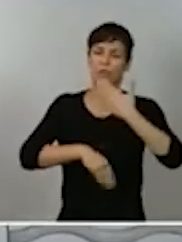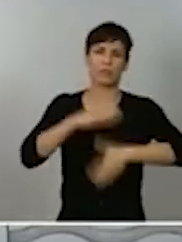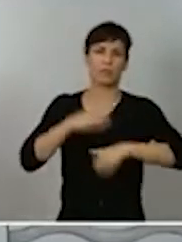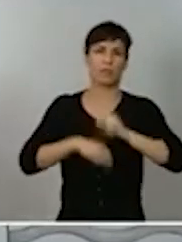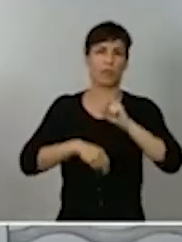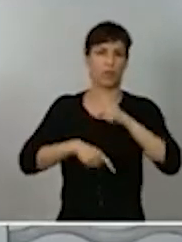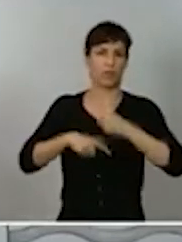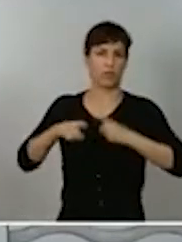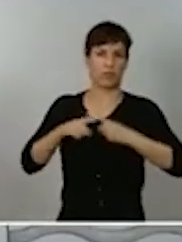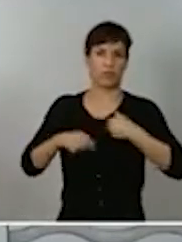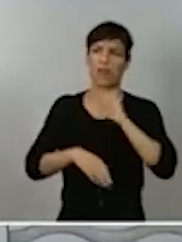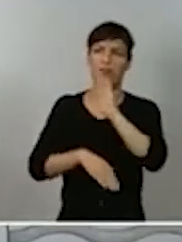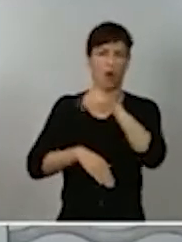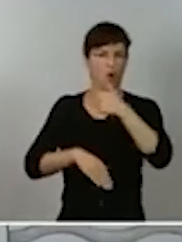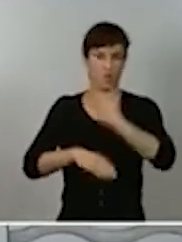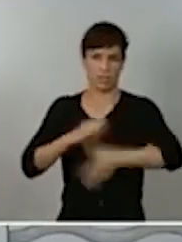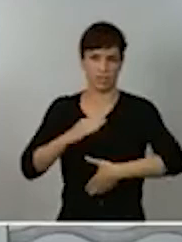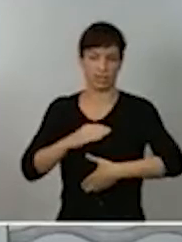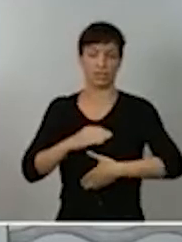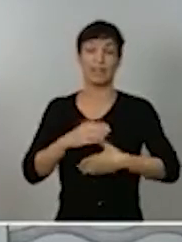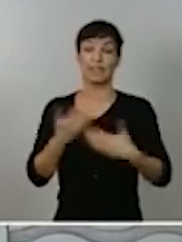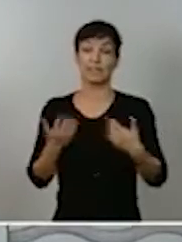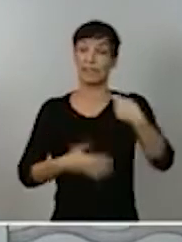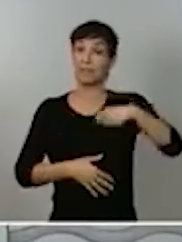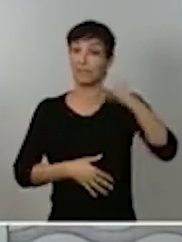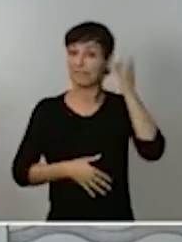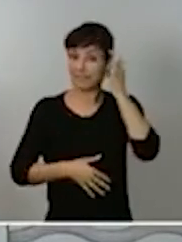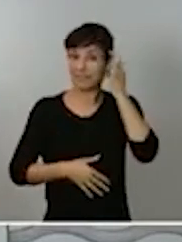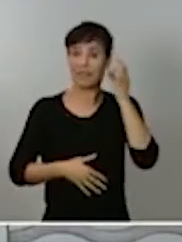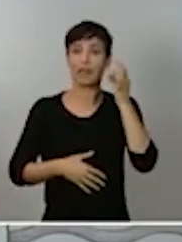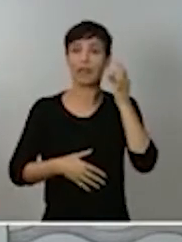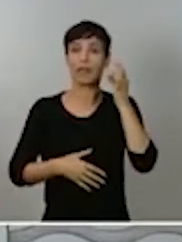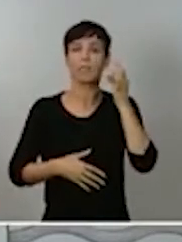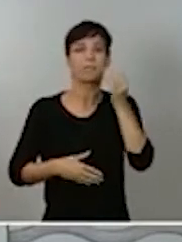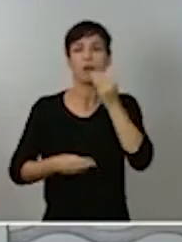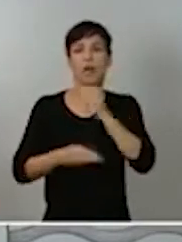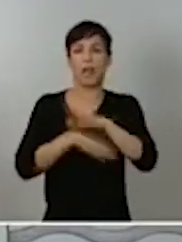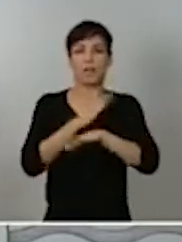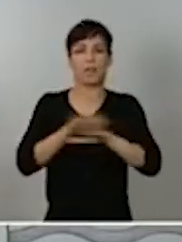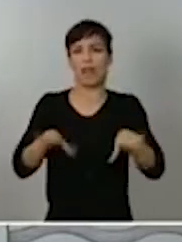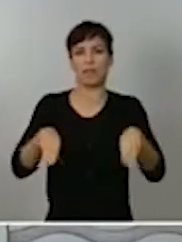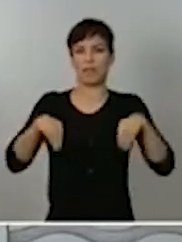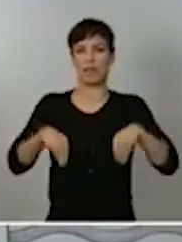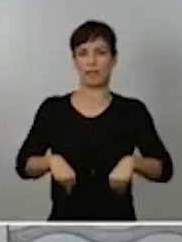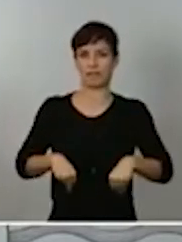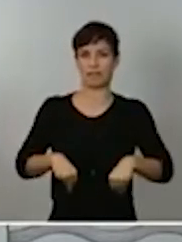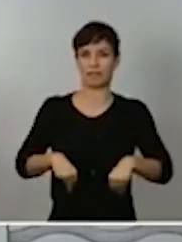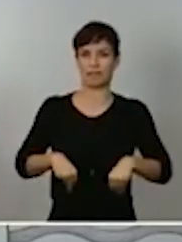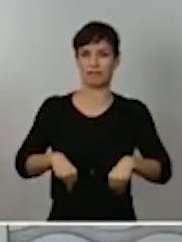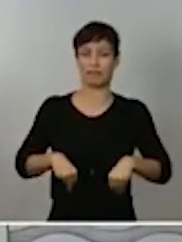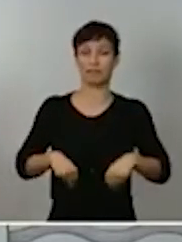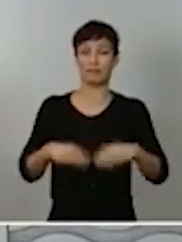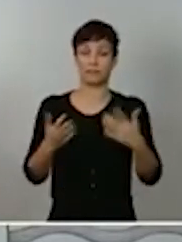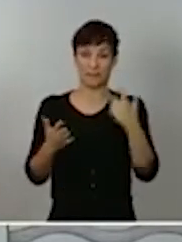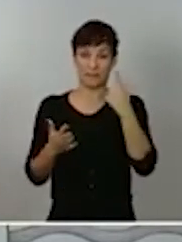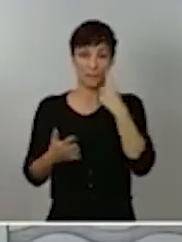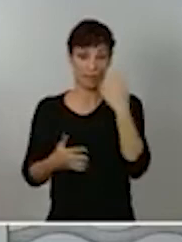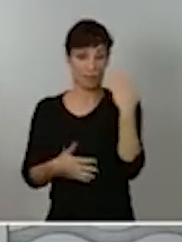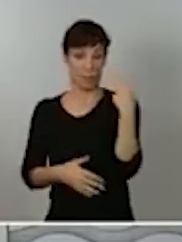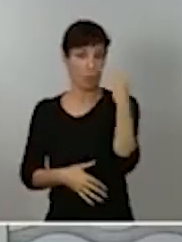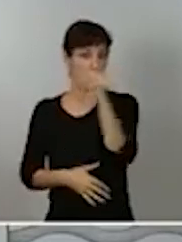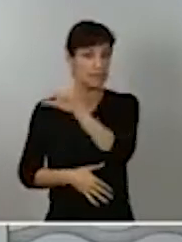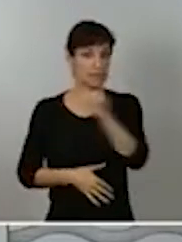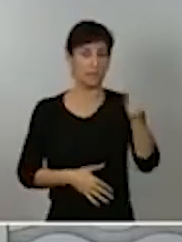la Comunidad Autónoma de Madrid ha decidido no hacer nada. Miren, en la última semana han fallecido